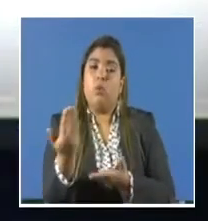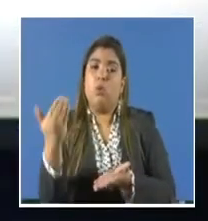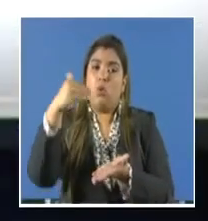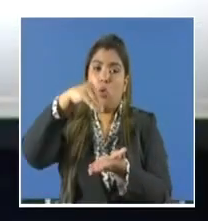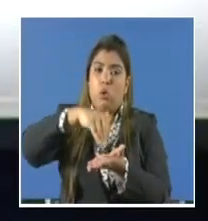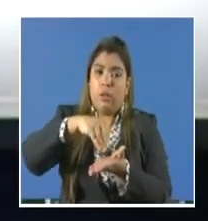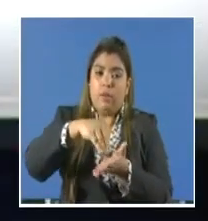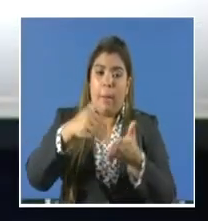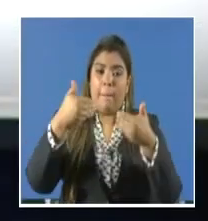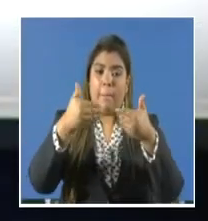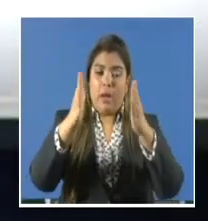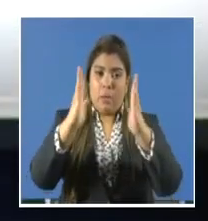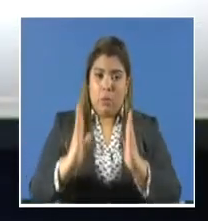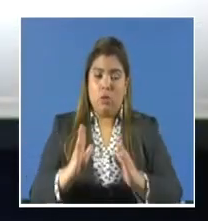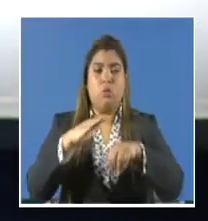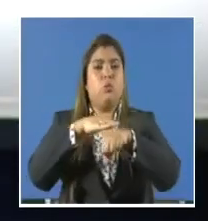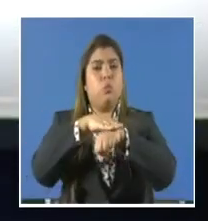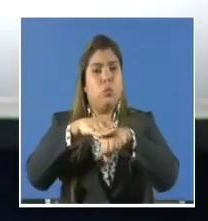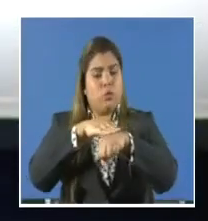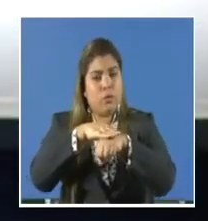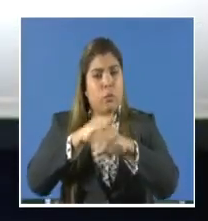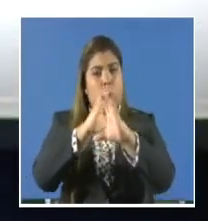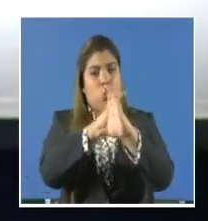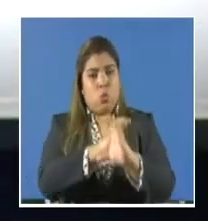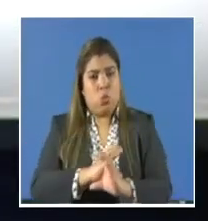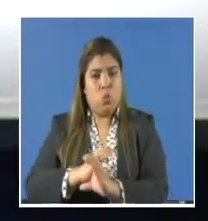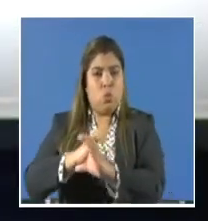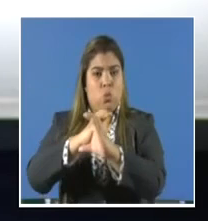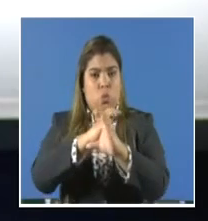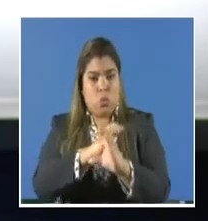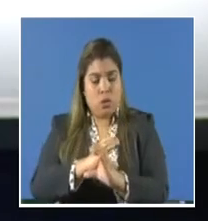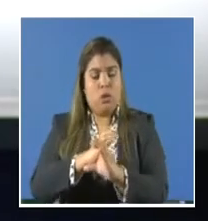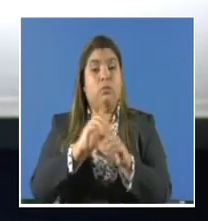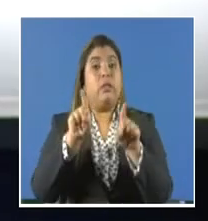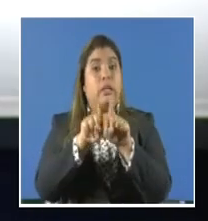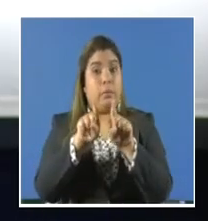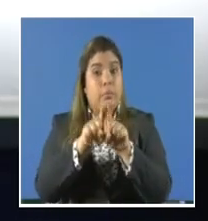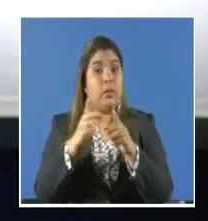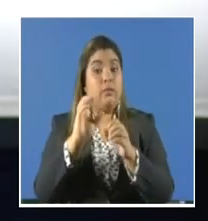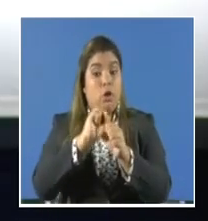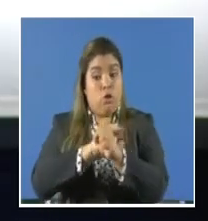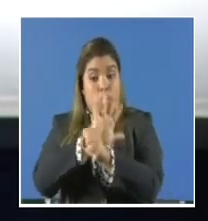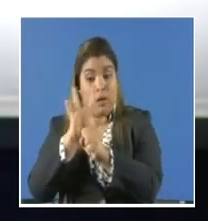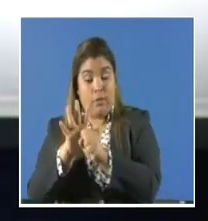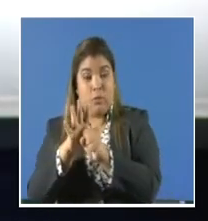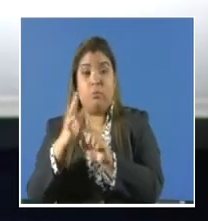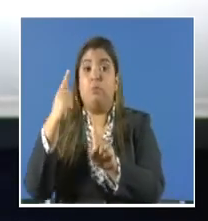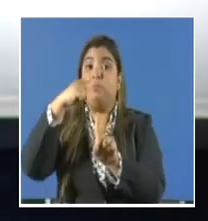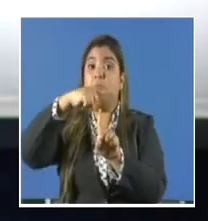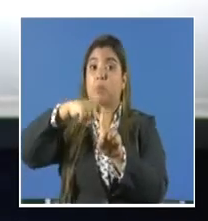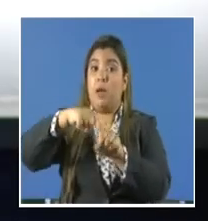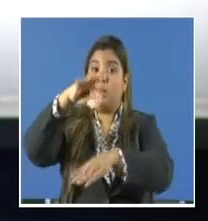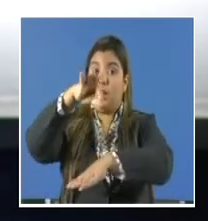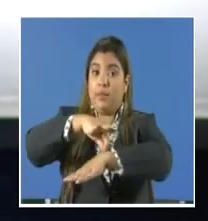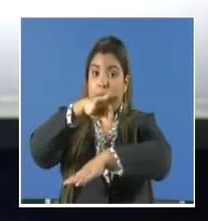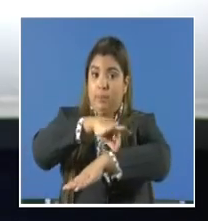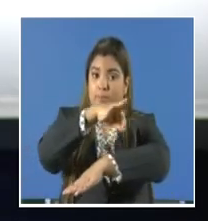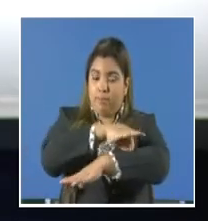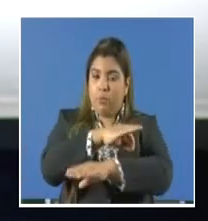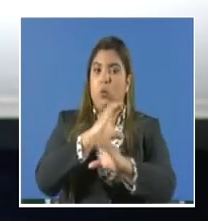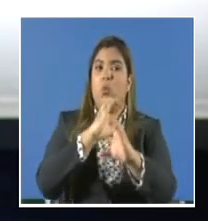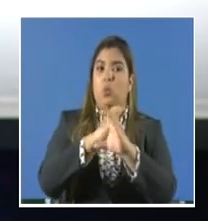a la población a mantener la batalla de acciones contra el mosquito transmisor del dengue, el Aedes